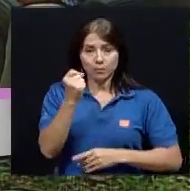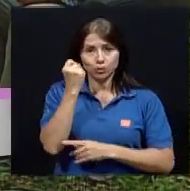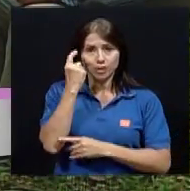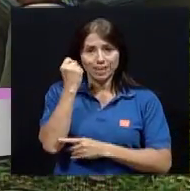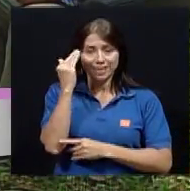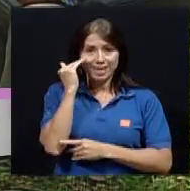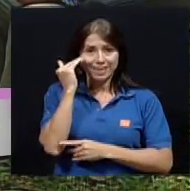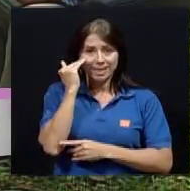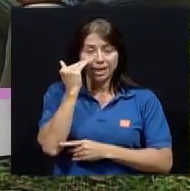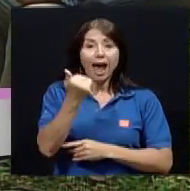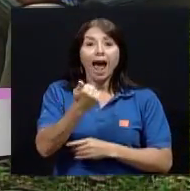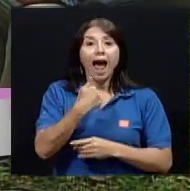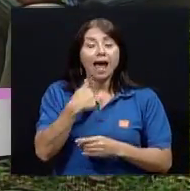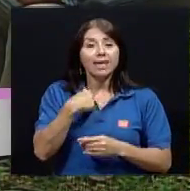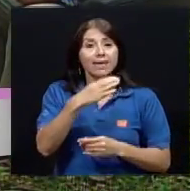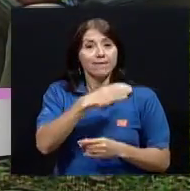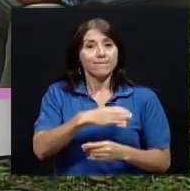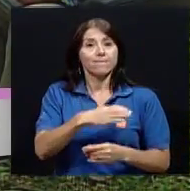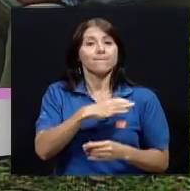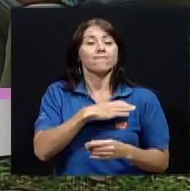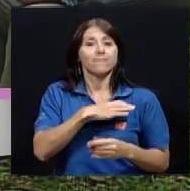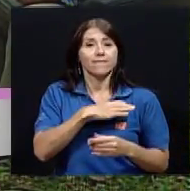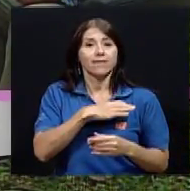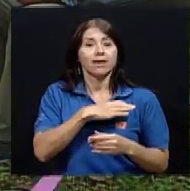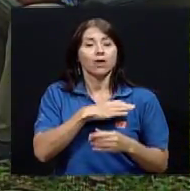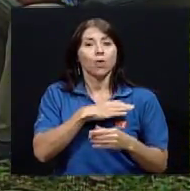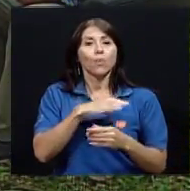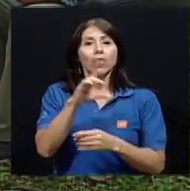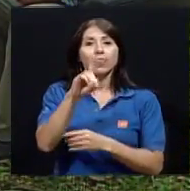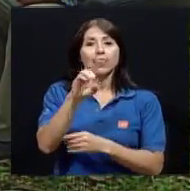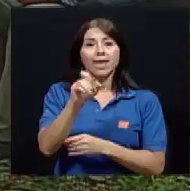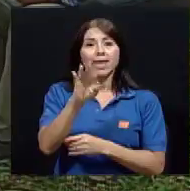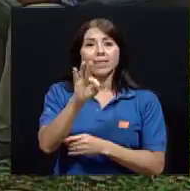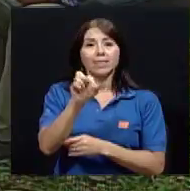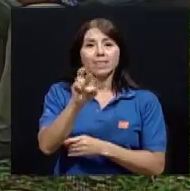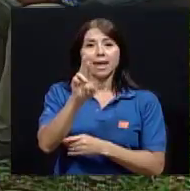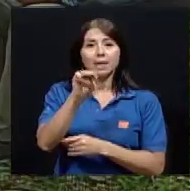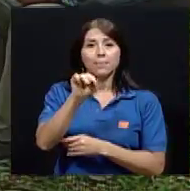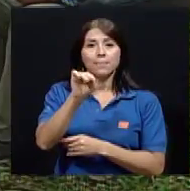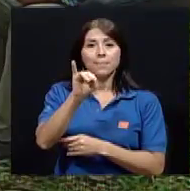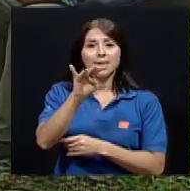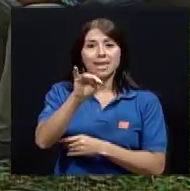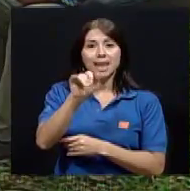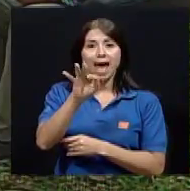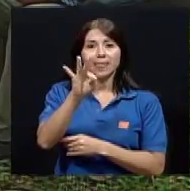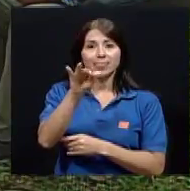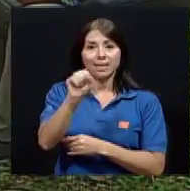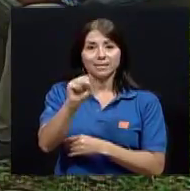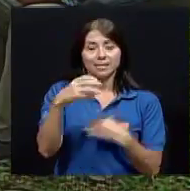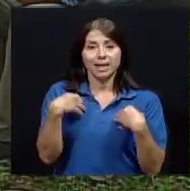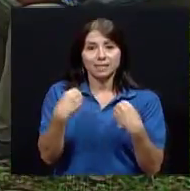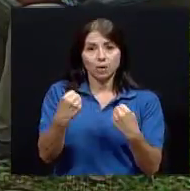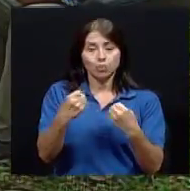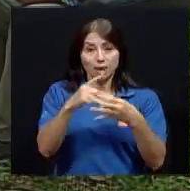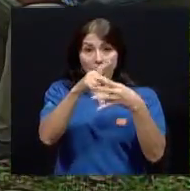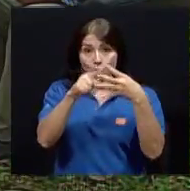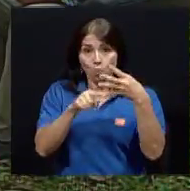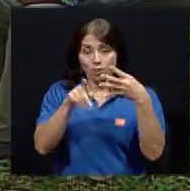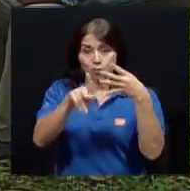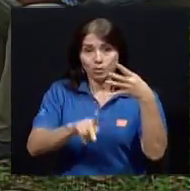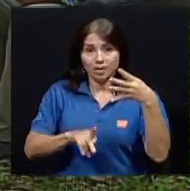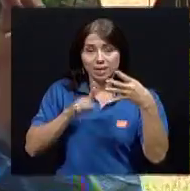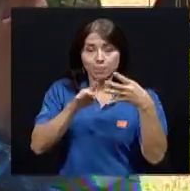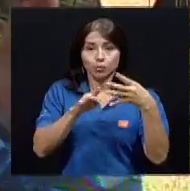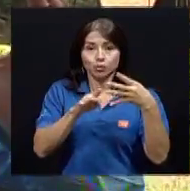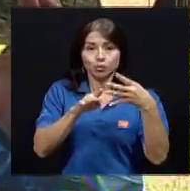determinantes de la salud y hay cuatro tipos de determinantes, ¿verdad? Lo que tenemos claro es que los servicios de salud propiamente,